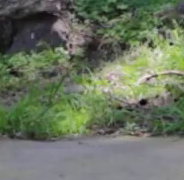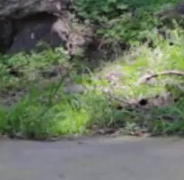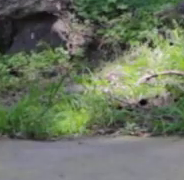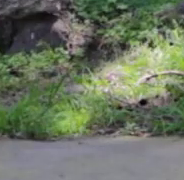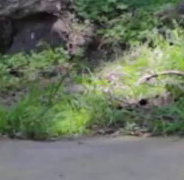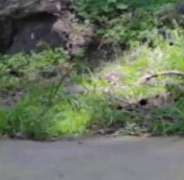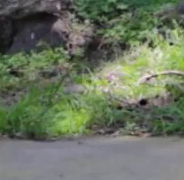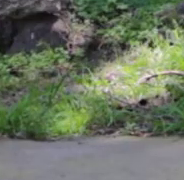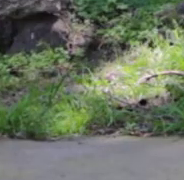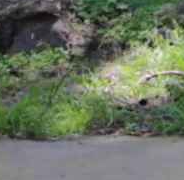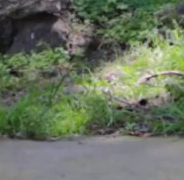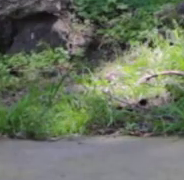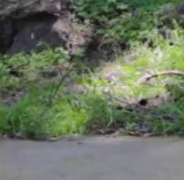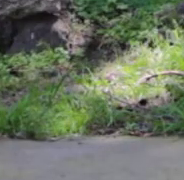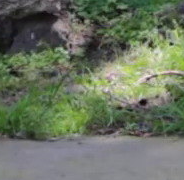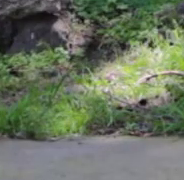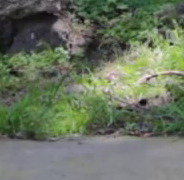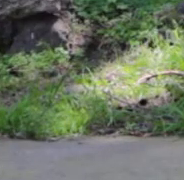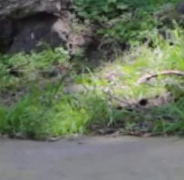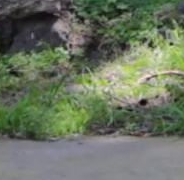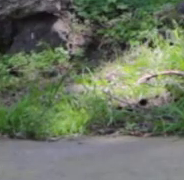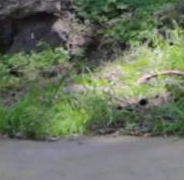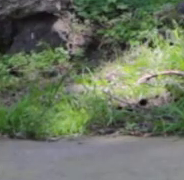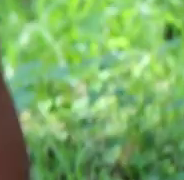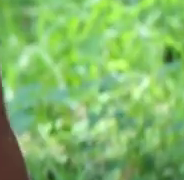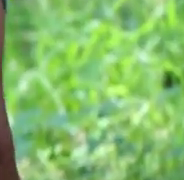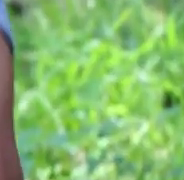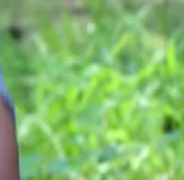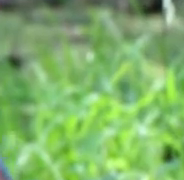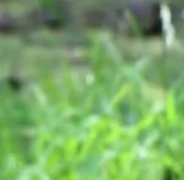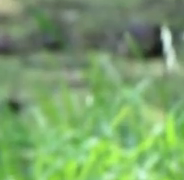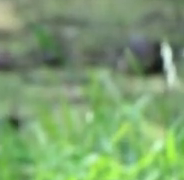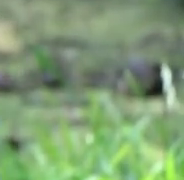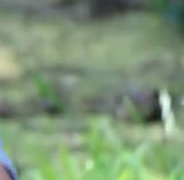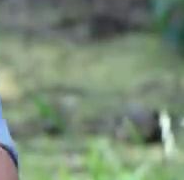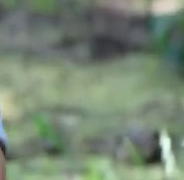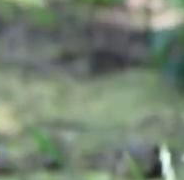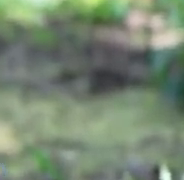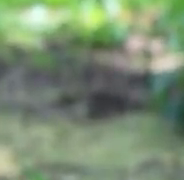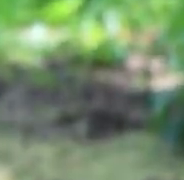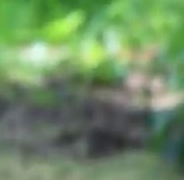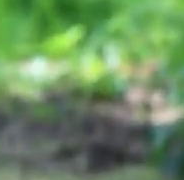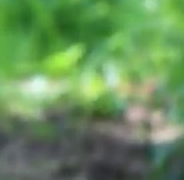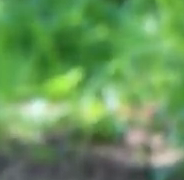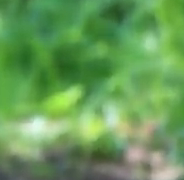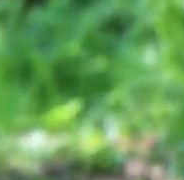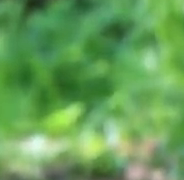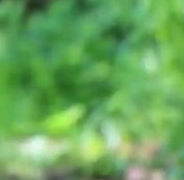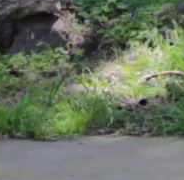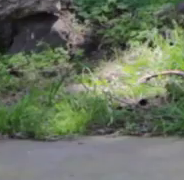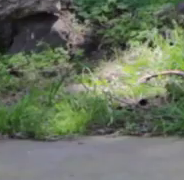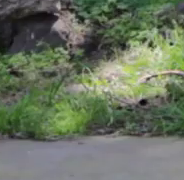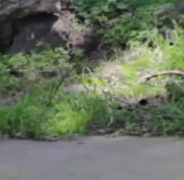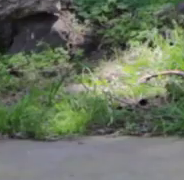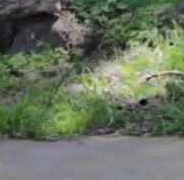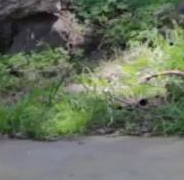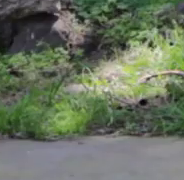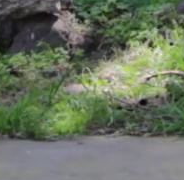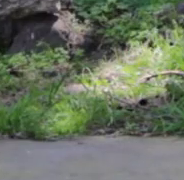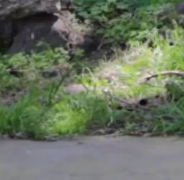más. Bien trabajado. Respira. Bien. Una más. Bien.